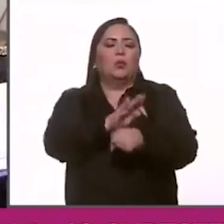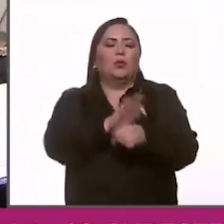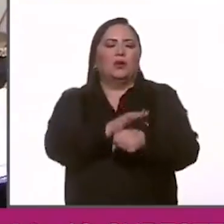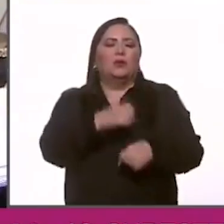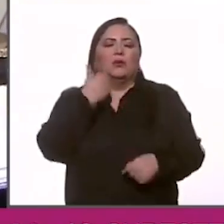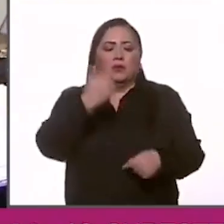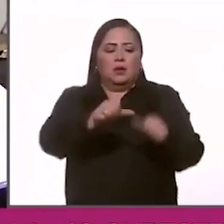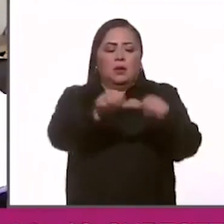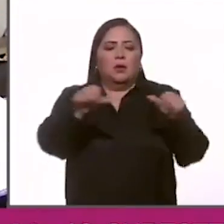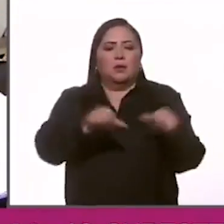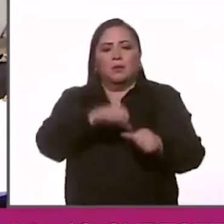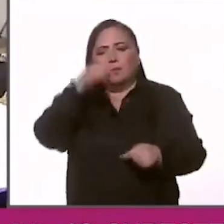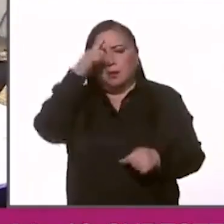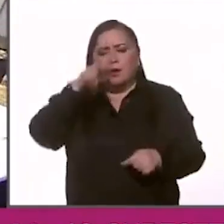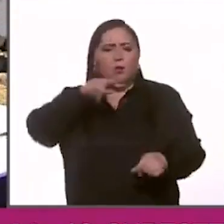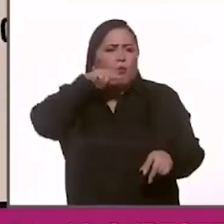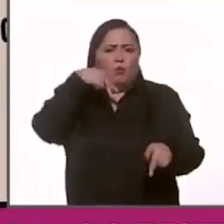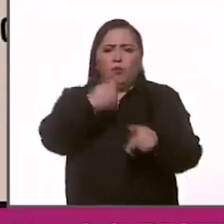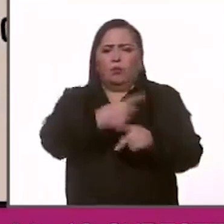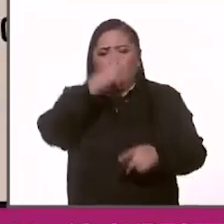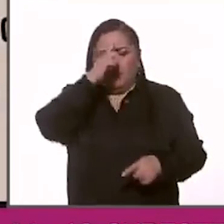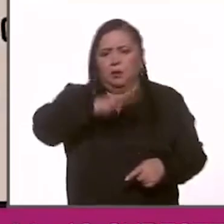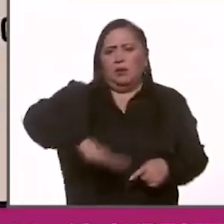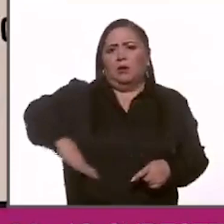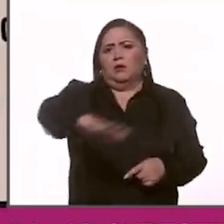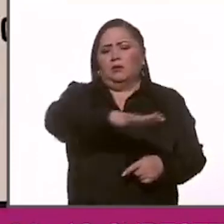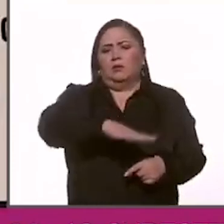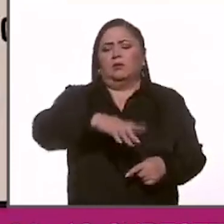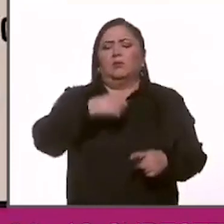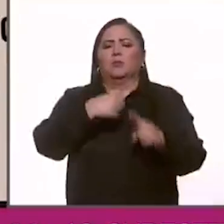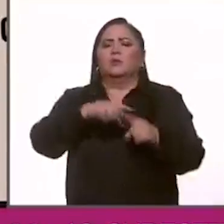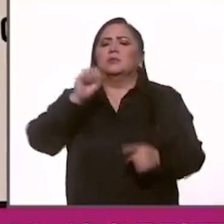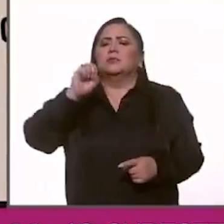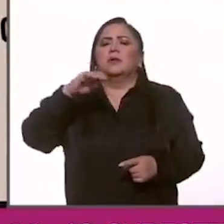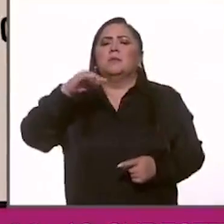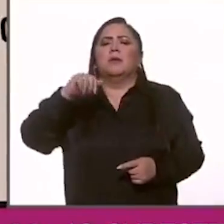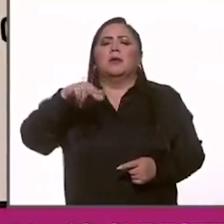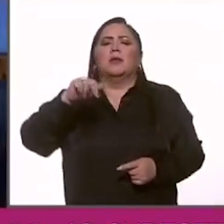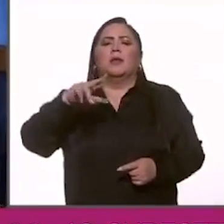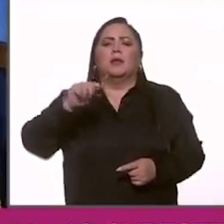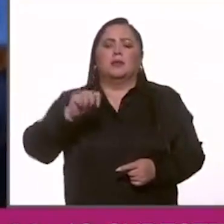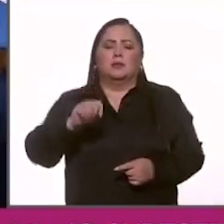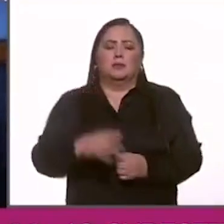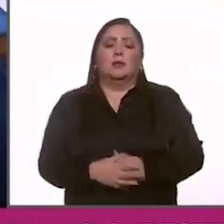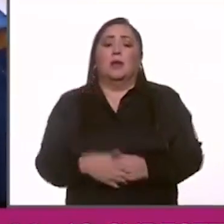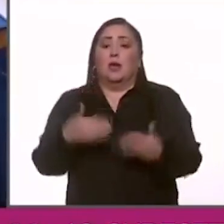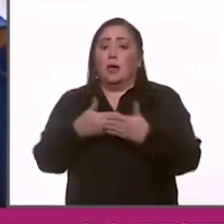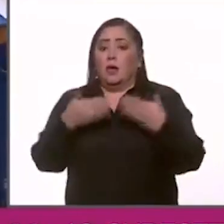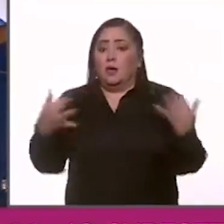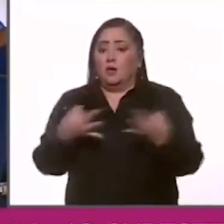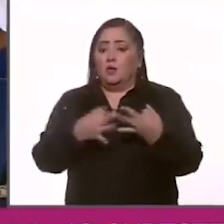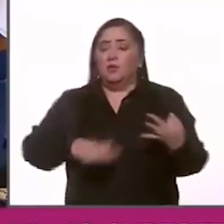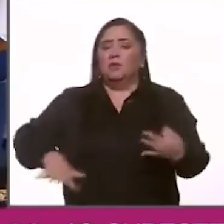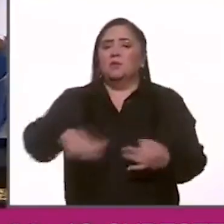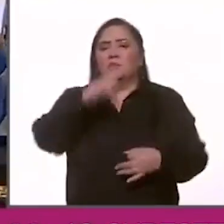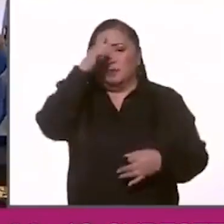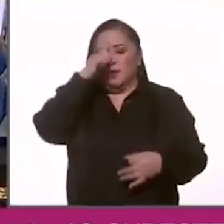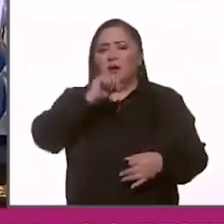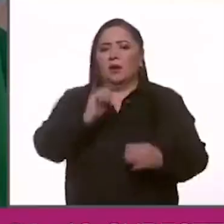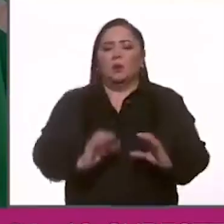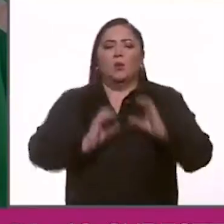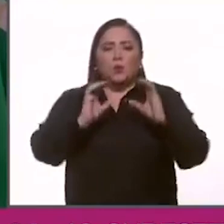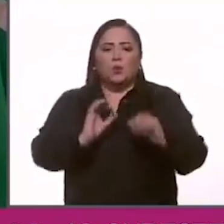categoría de área destinada voluntariamente a la conservación por Semarnat a través de la colonia. Ahora el territorio será destinado a la